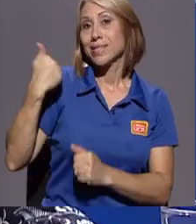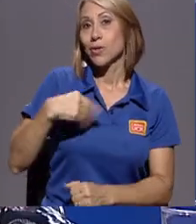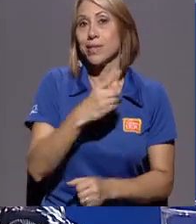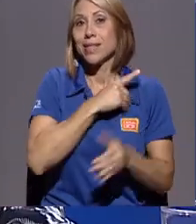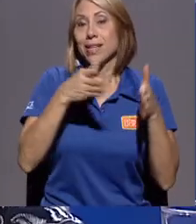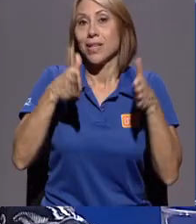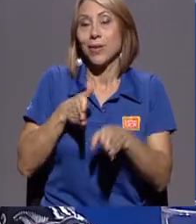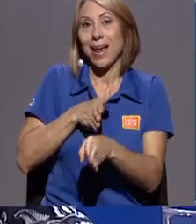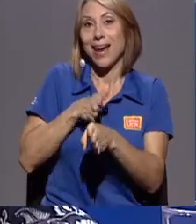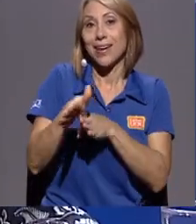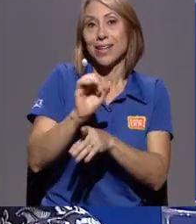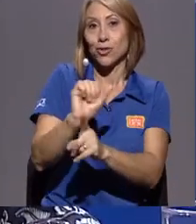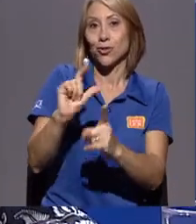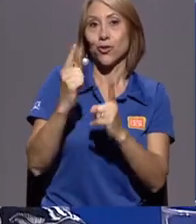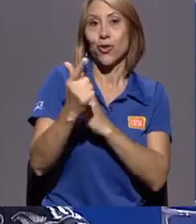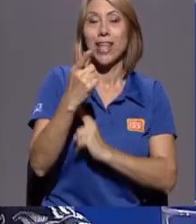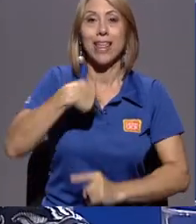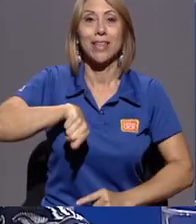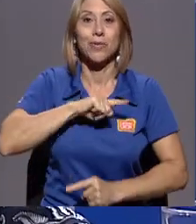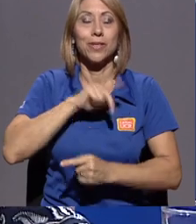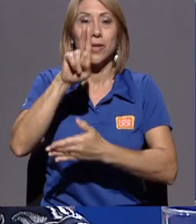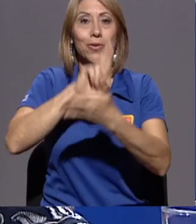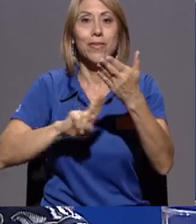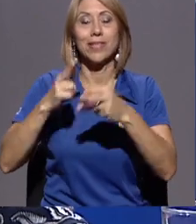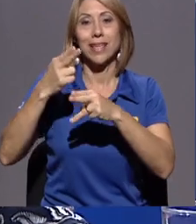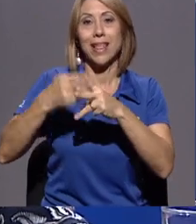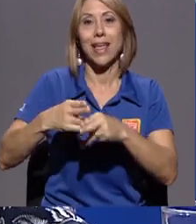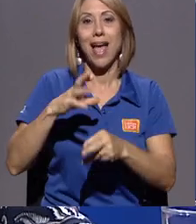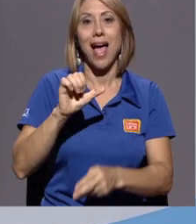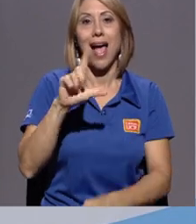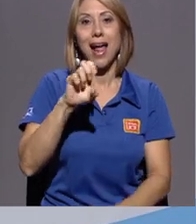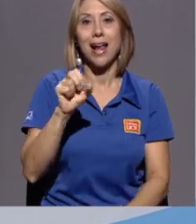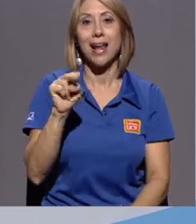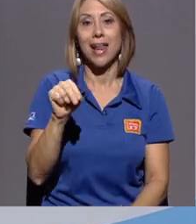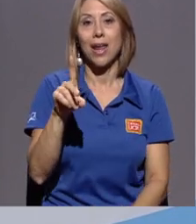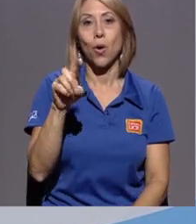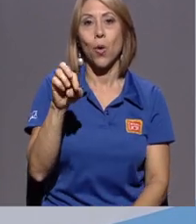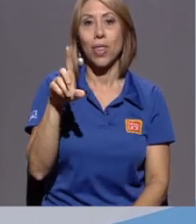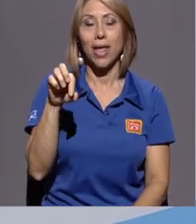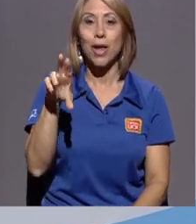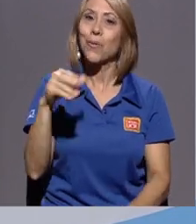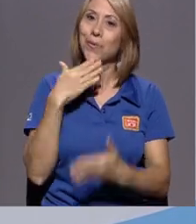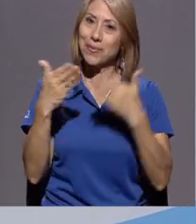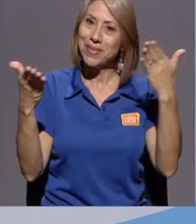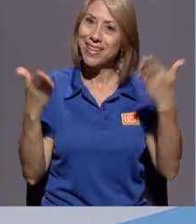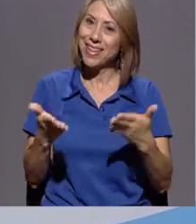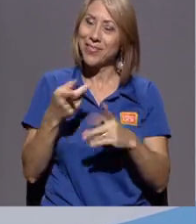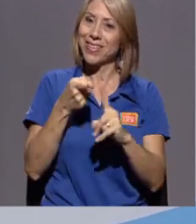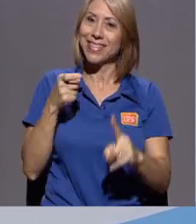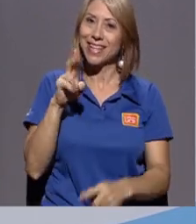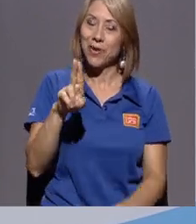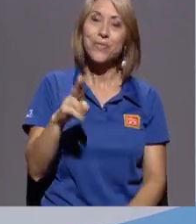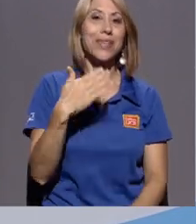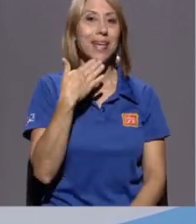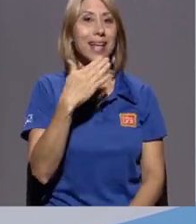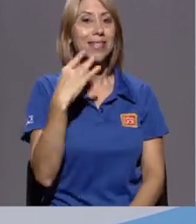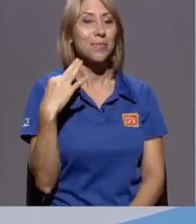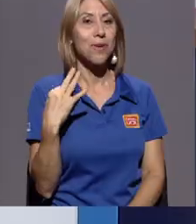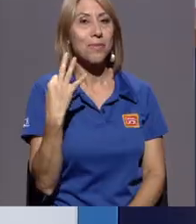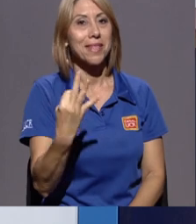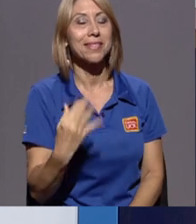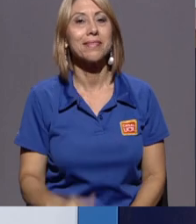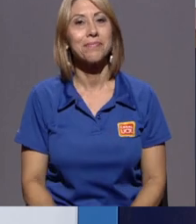director de la carrera de Sociología de nuestra universidad, don Allen Cordero. Don Allen, bienvenido a Desde la U. Muchas gracias por la invitación.